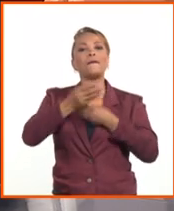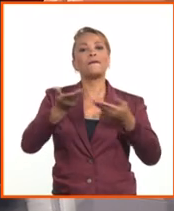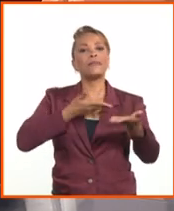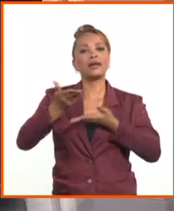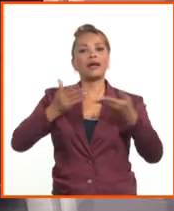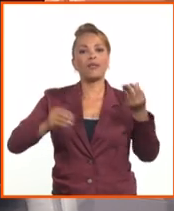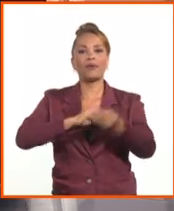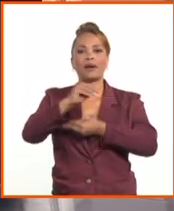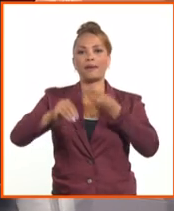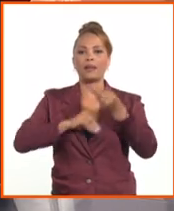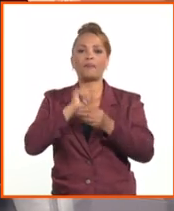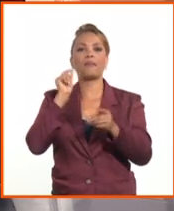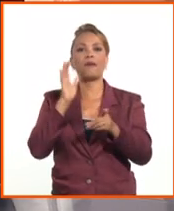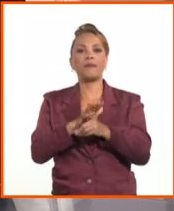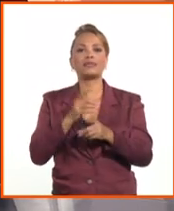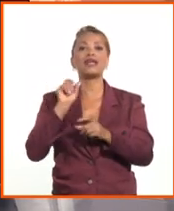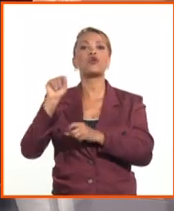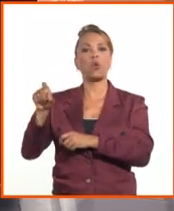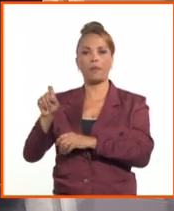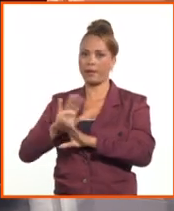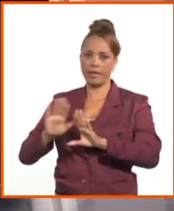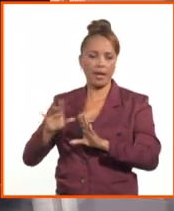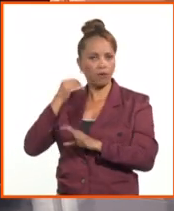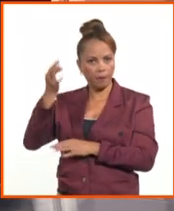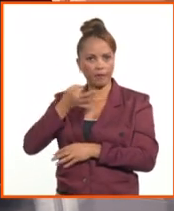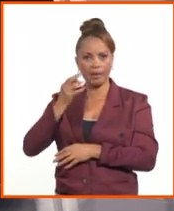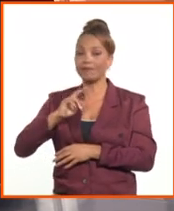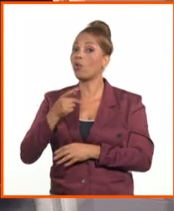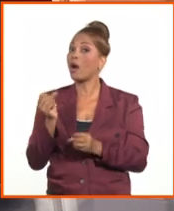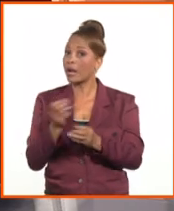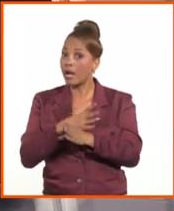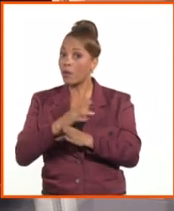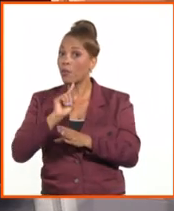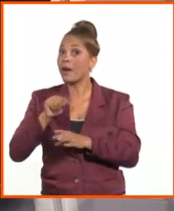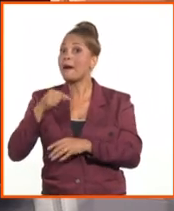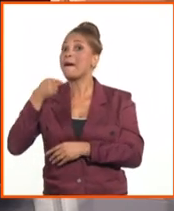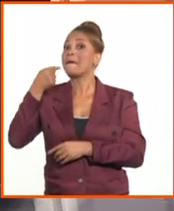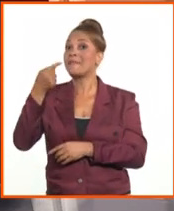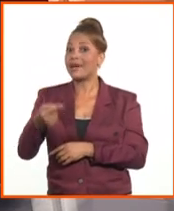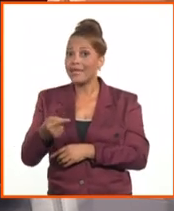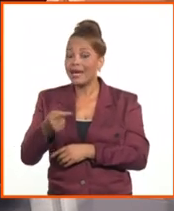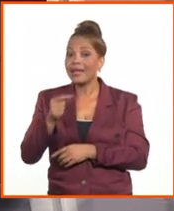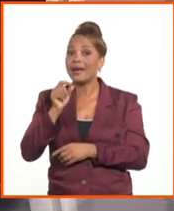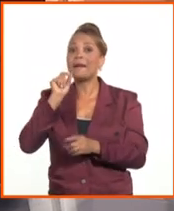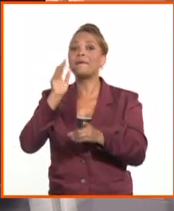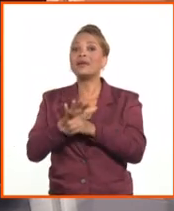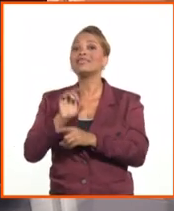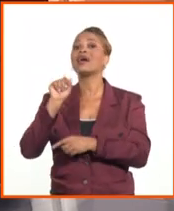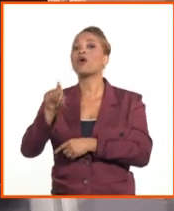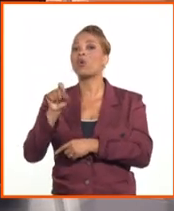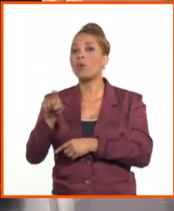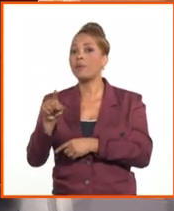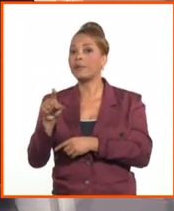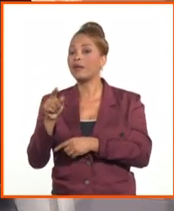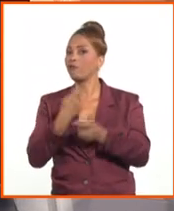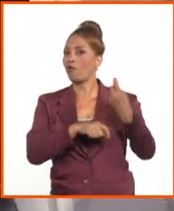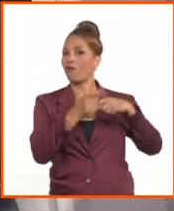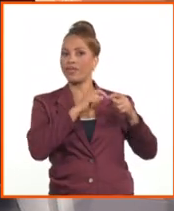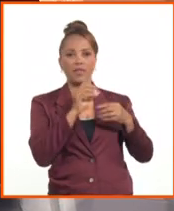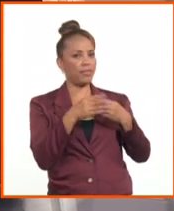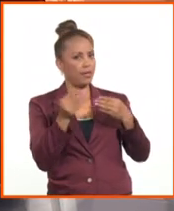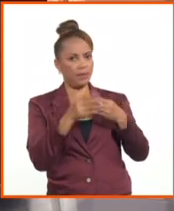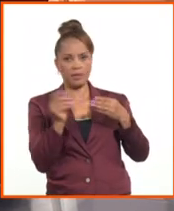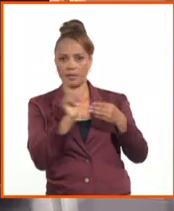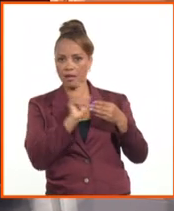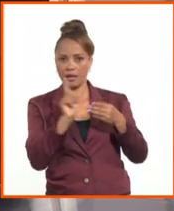bueno, ahora vamos a empezar con la compra, como ya dije, o sea, aclaro eso porque mañana, mañana es compra, no vamos a vender divisas en